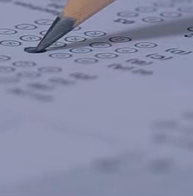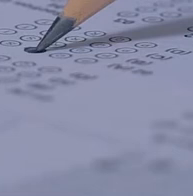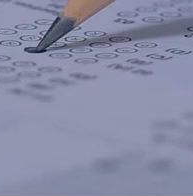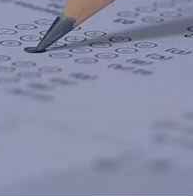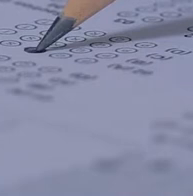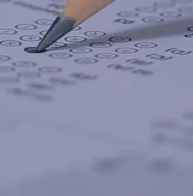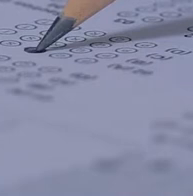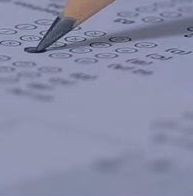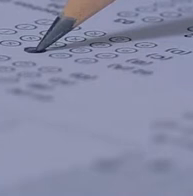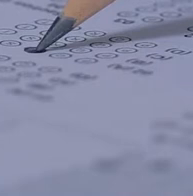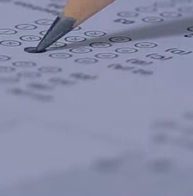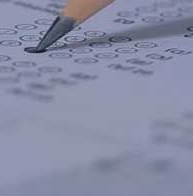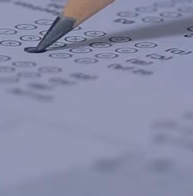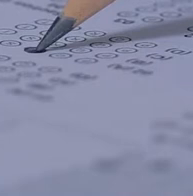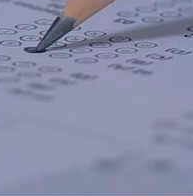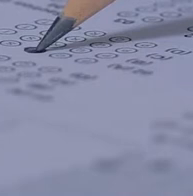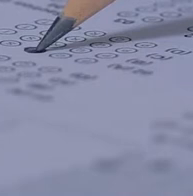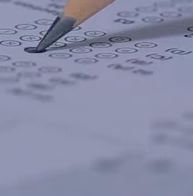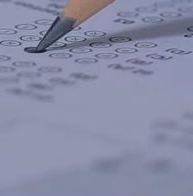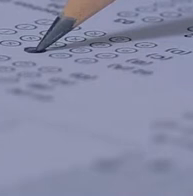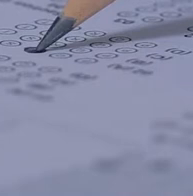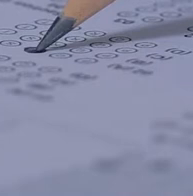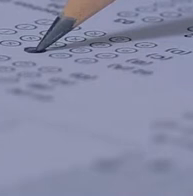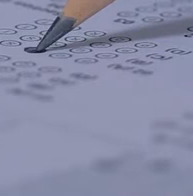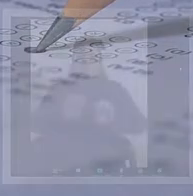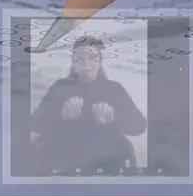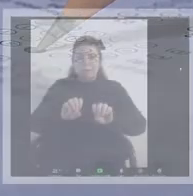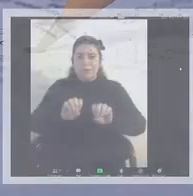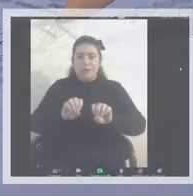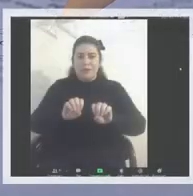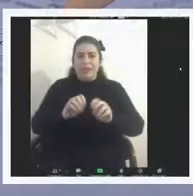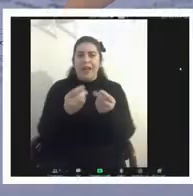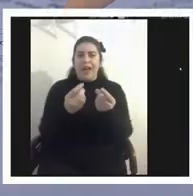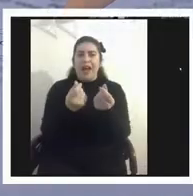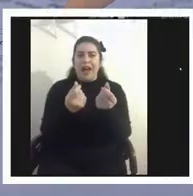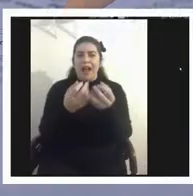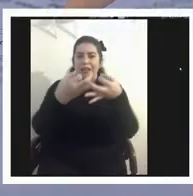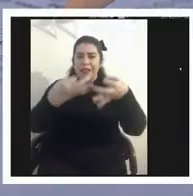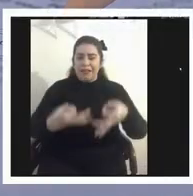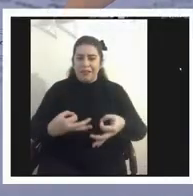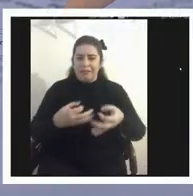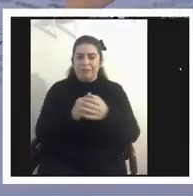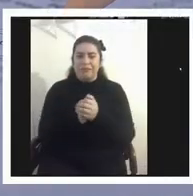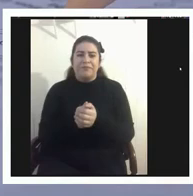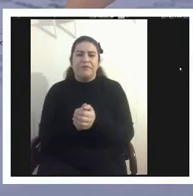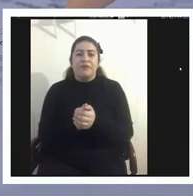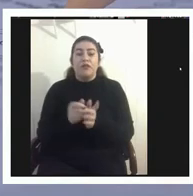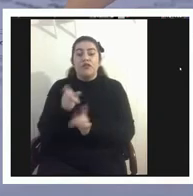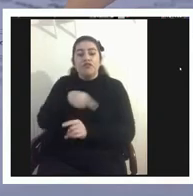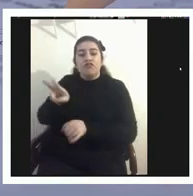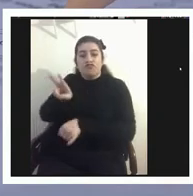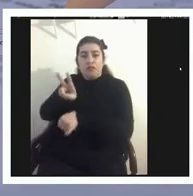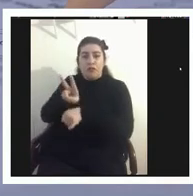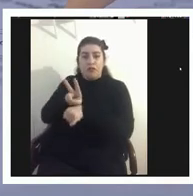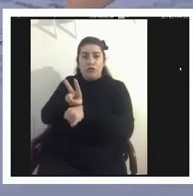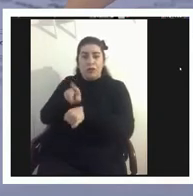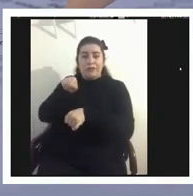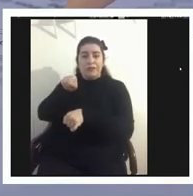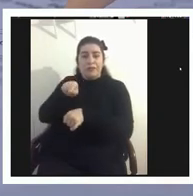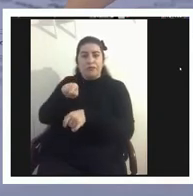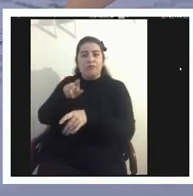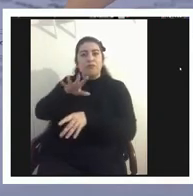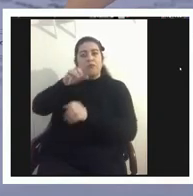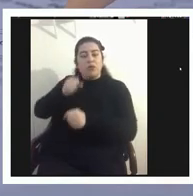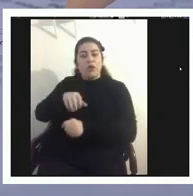ver realmente una educación de buena calidad entonces los profesores por ejemplo podrían utilizarlo